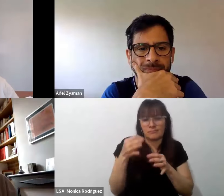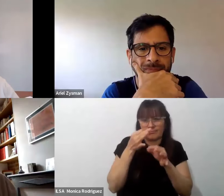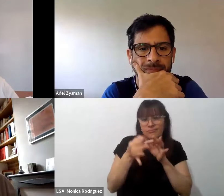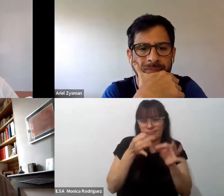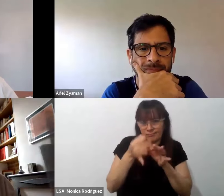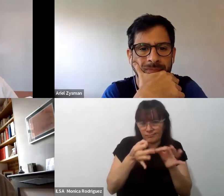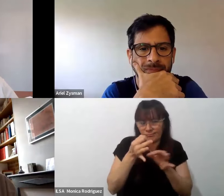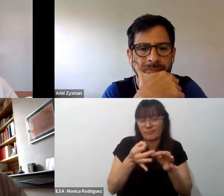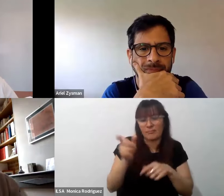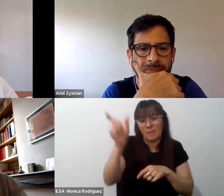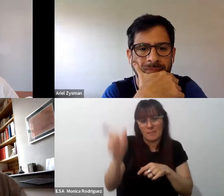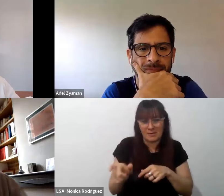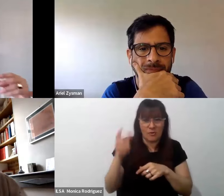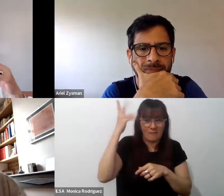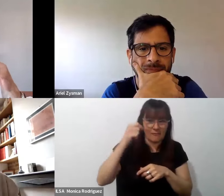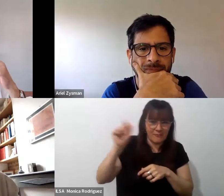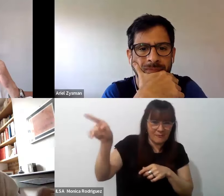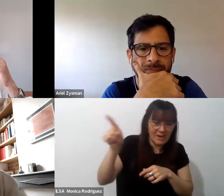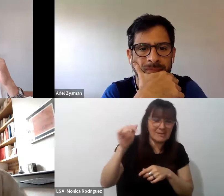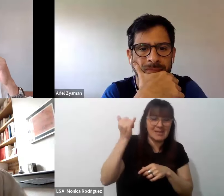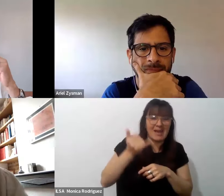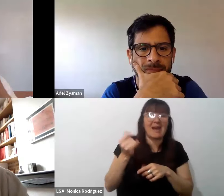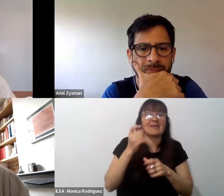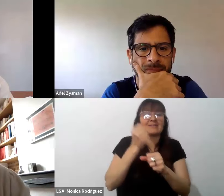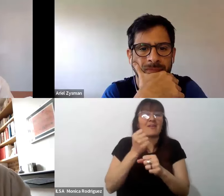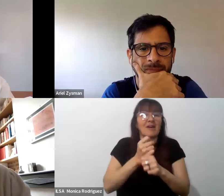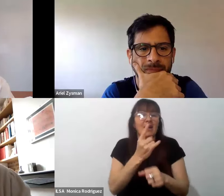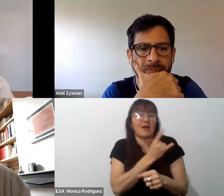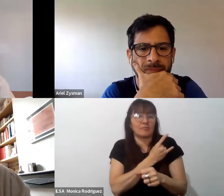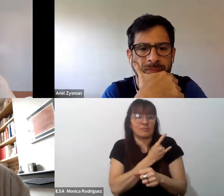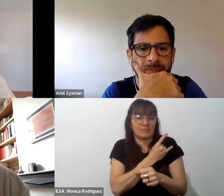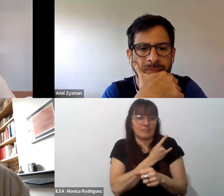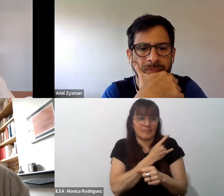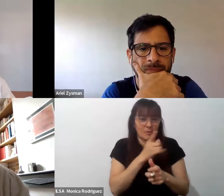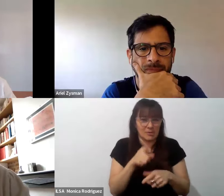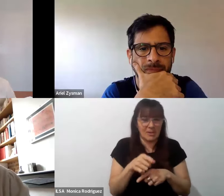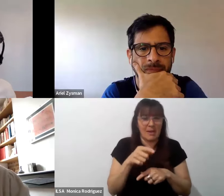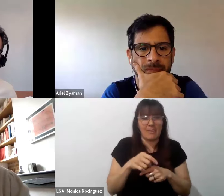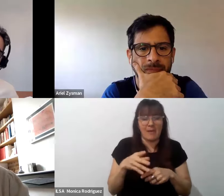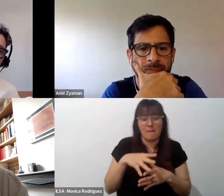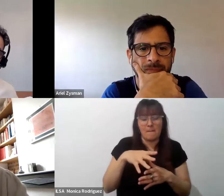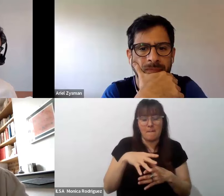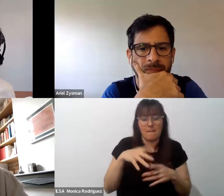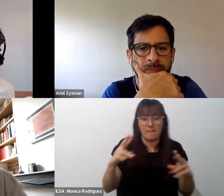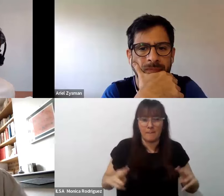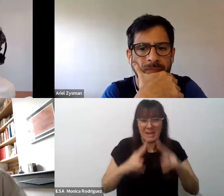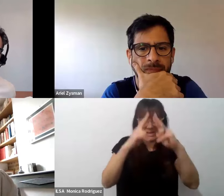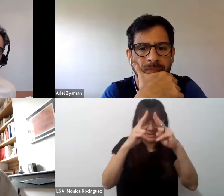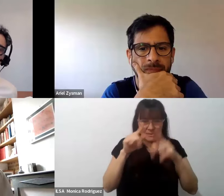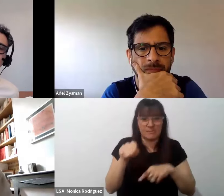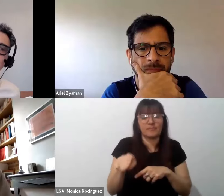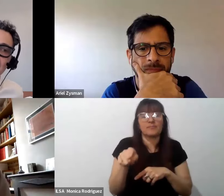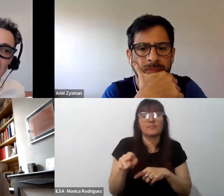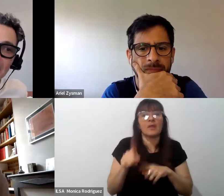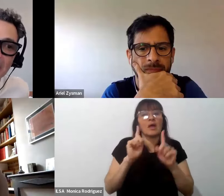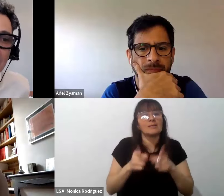no sé si la conoces ella trabaja en la universidad Sorbonne Paris Nord y coparticipo en un proyecto donde ella trabaja